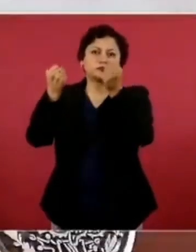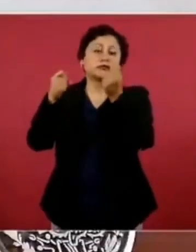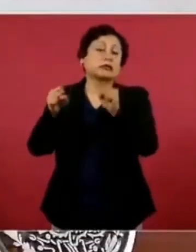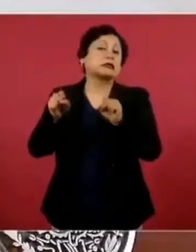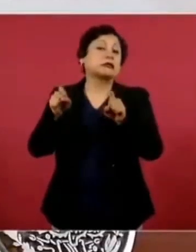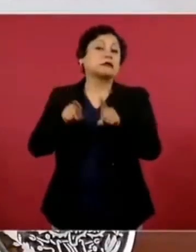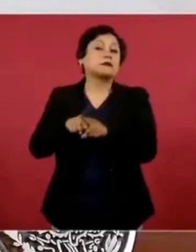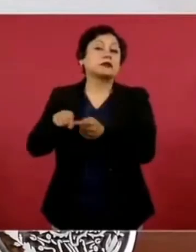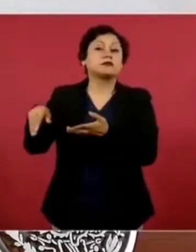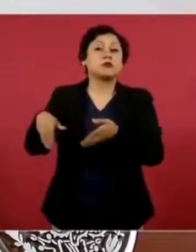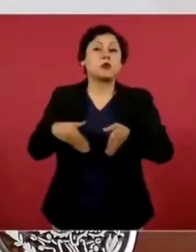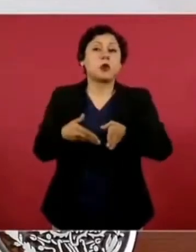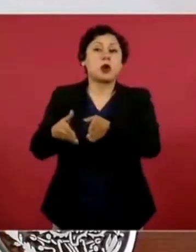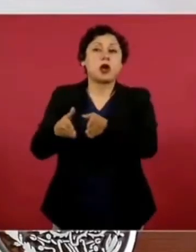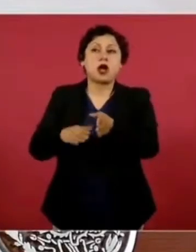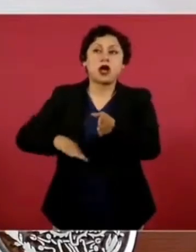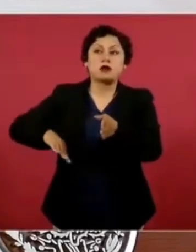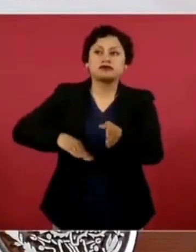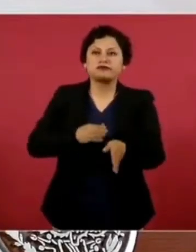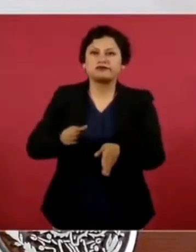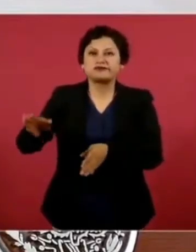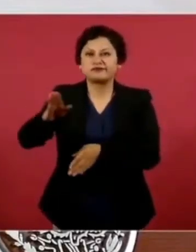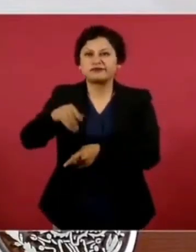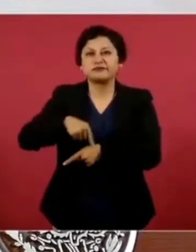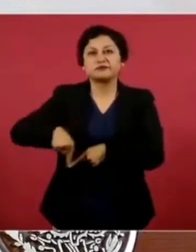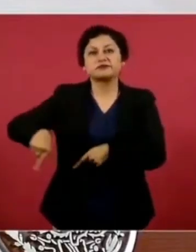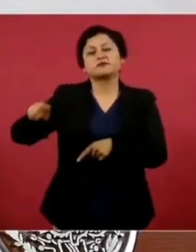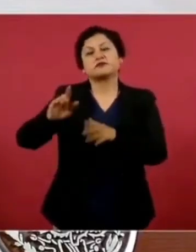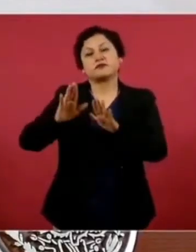allí en playa,